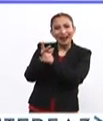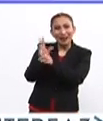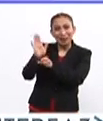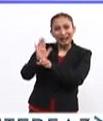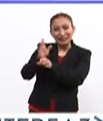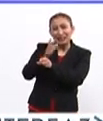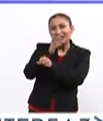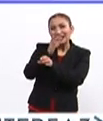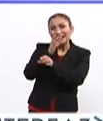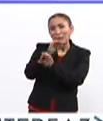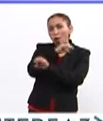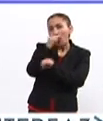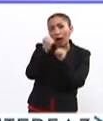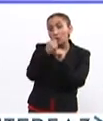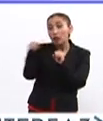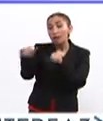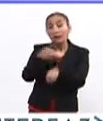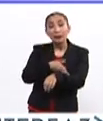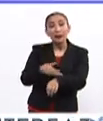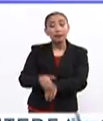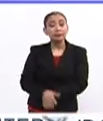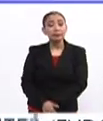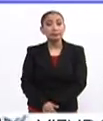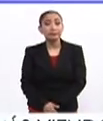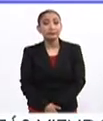tal vez por todo el año, a una familia.